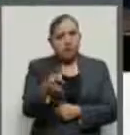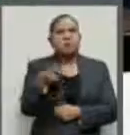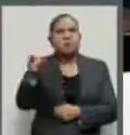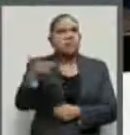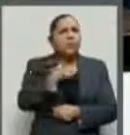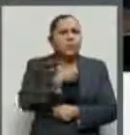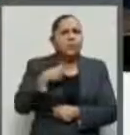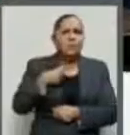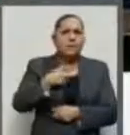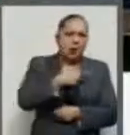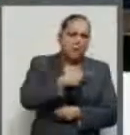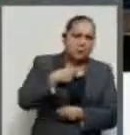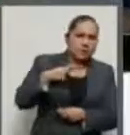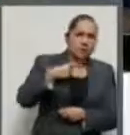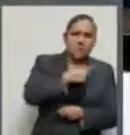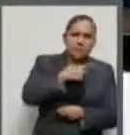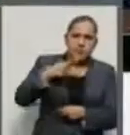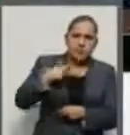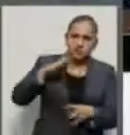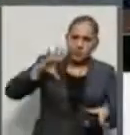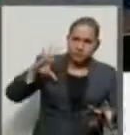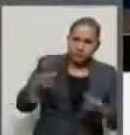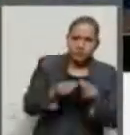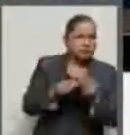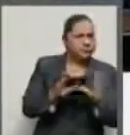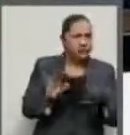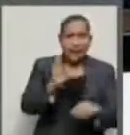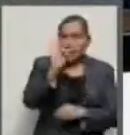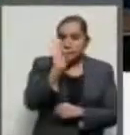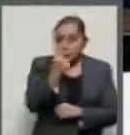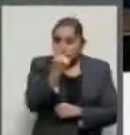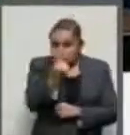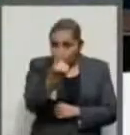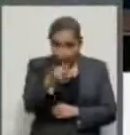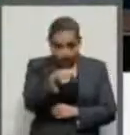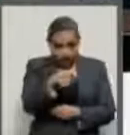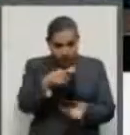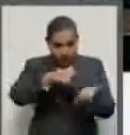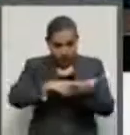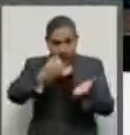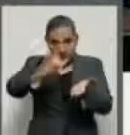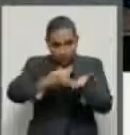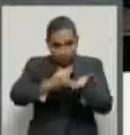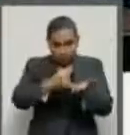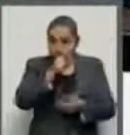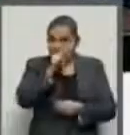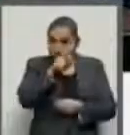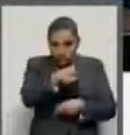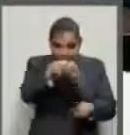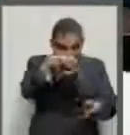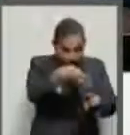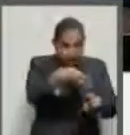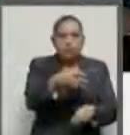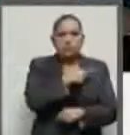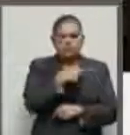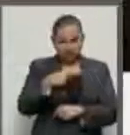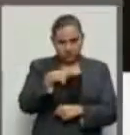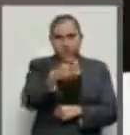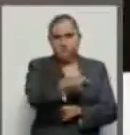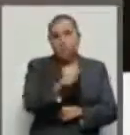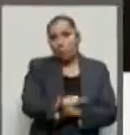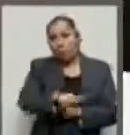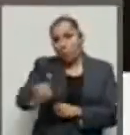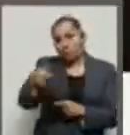se trate de un mismo impuesto, sin que sea aplicable a las retenciones a terceros. Por lo que hace el